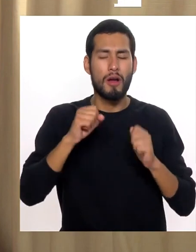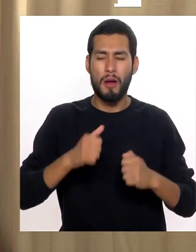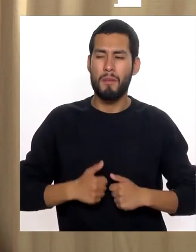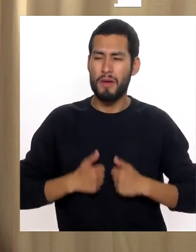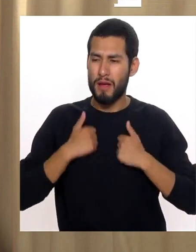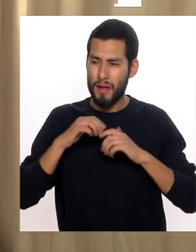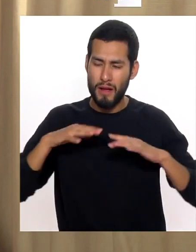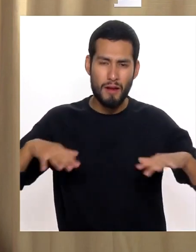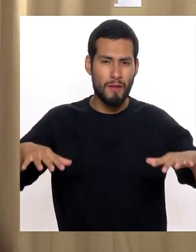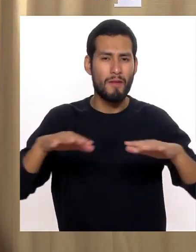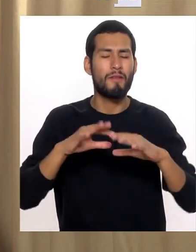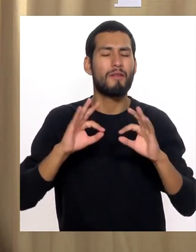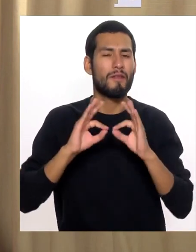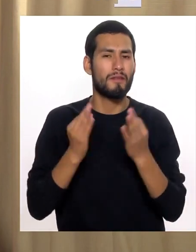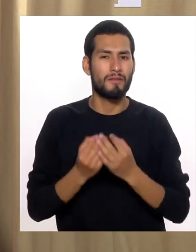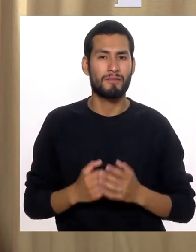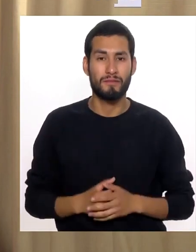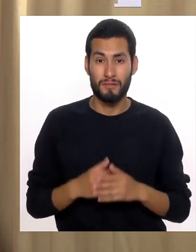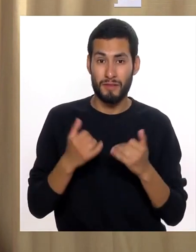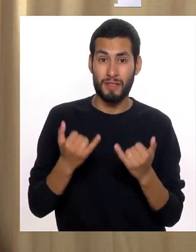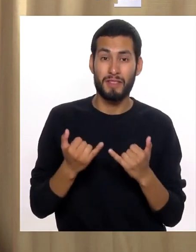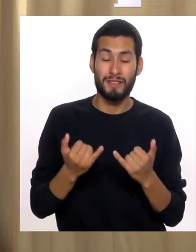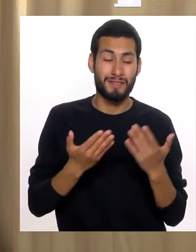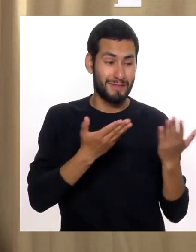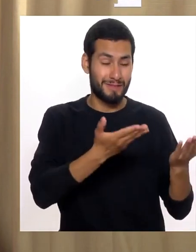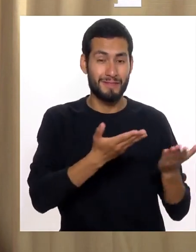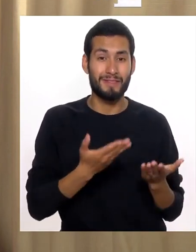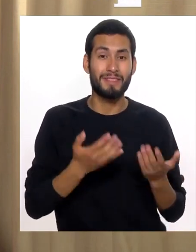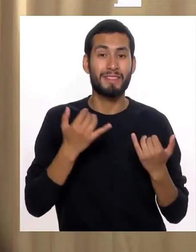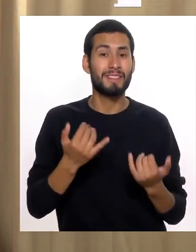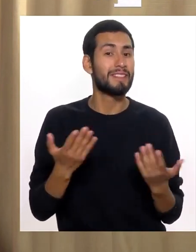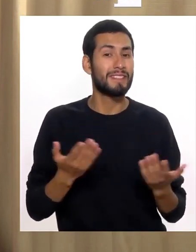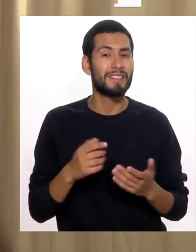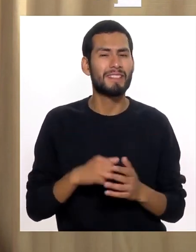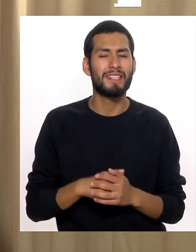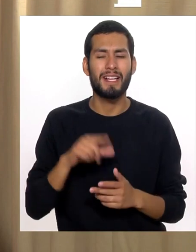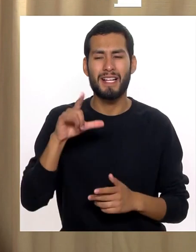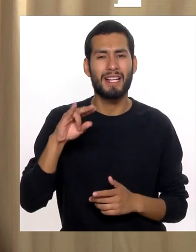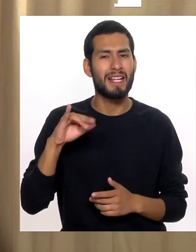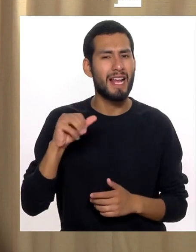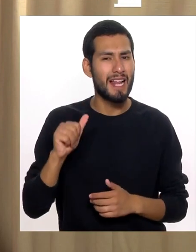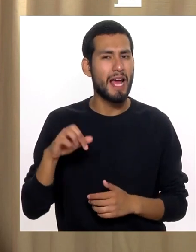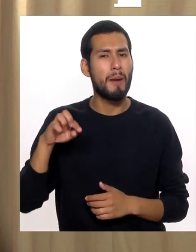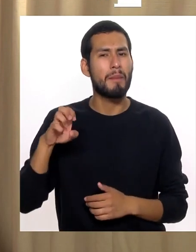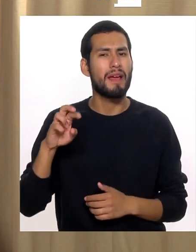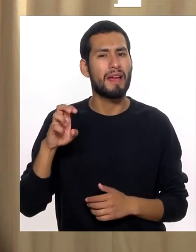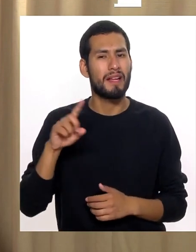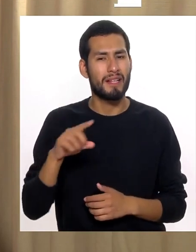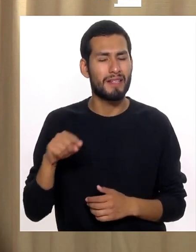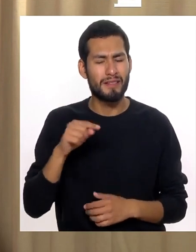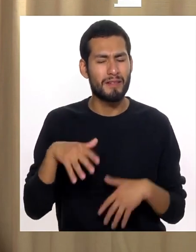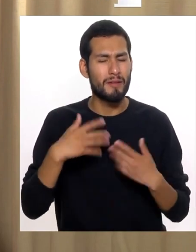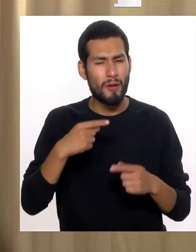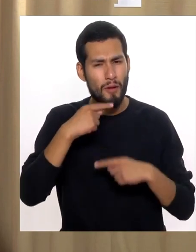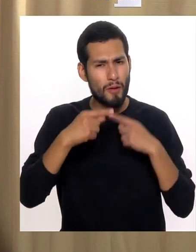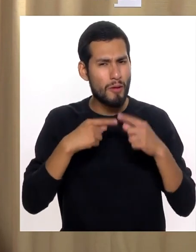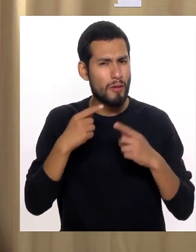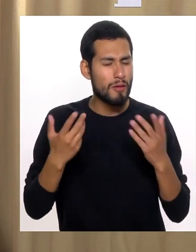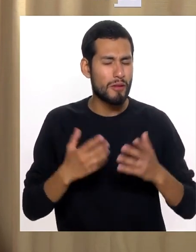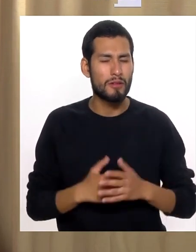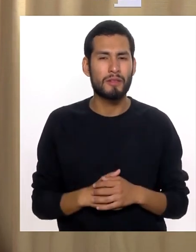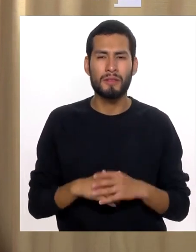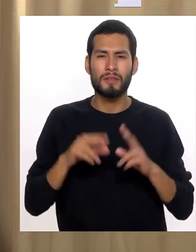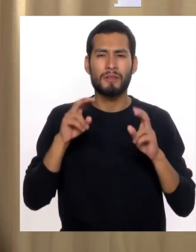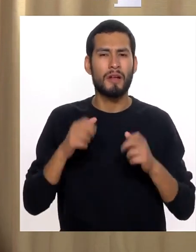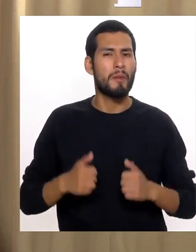sociedad Y en la vida de las familias Hoy día tenemos una invitada Está con nosotros, Liliana Pérez Ella nos va a